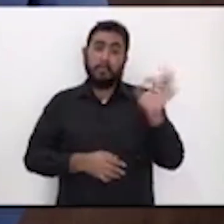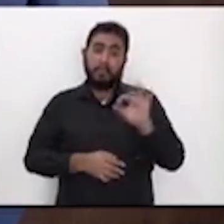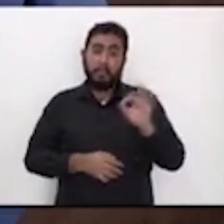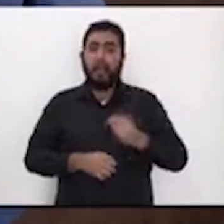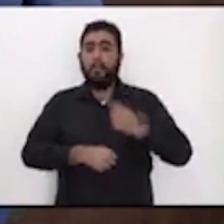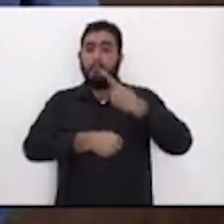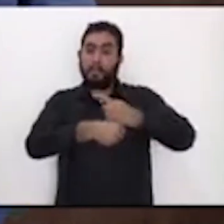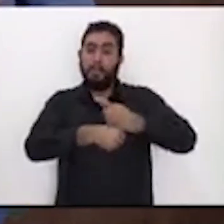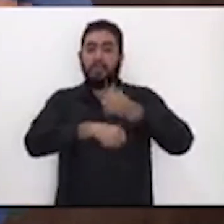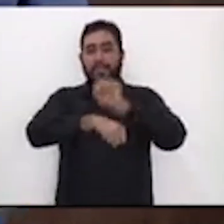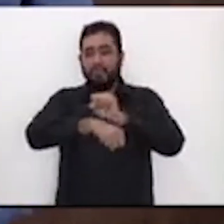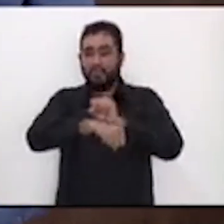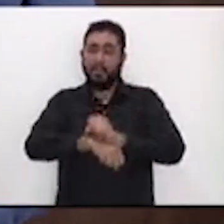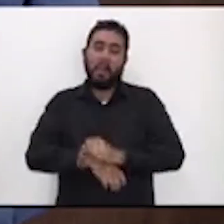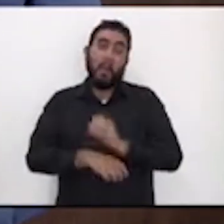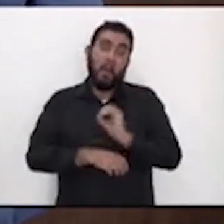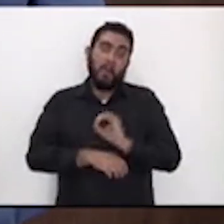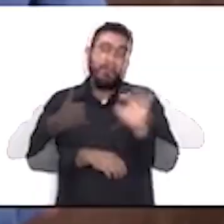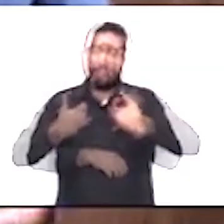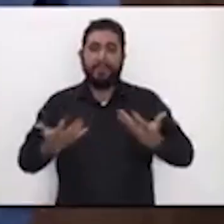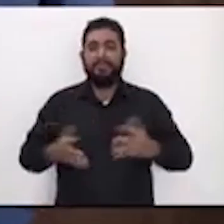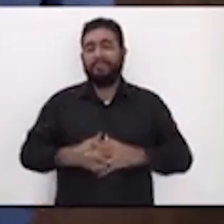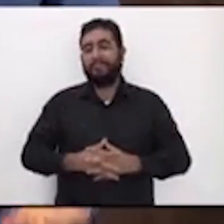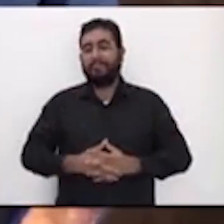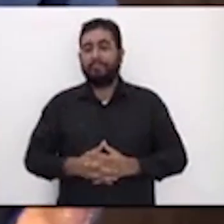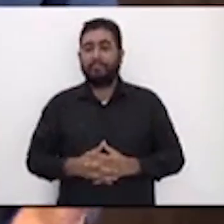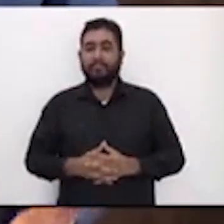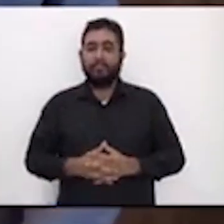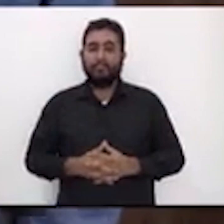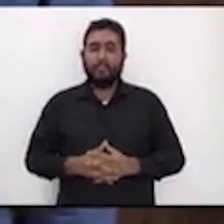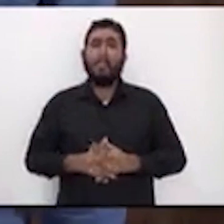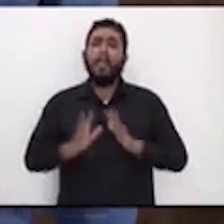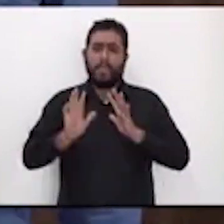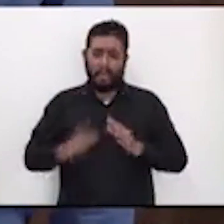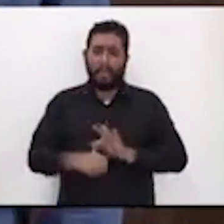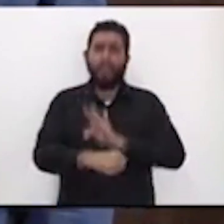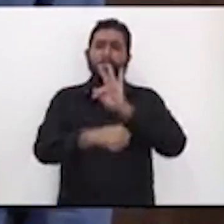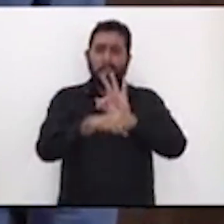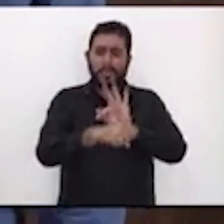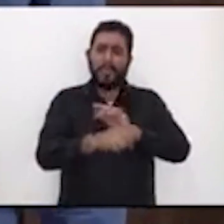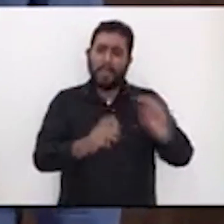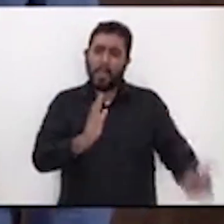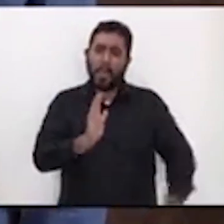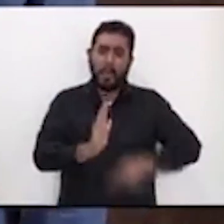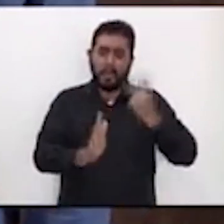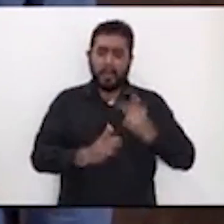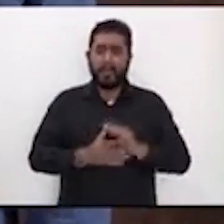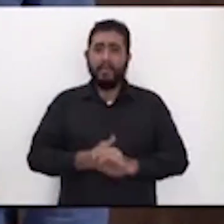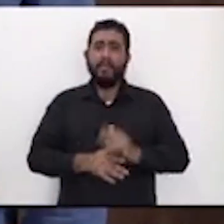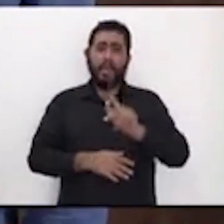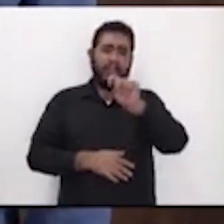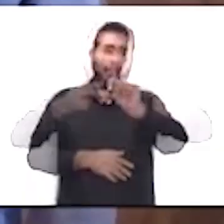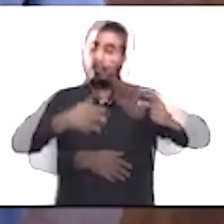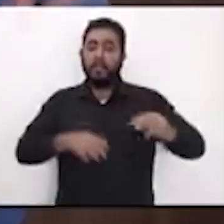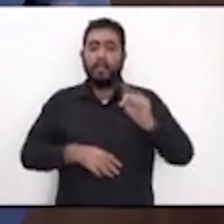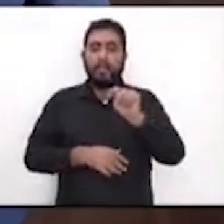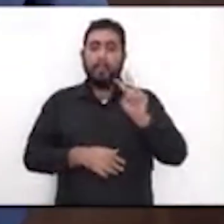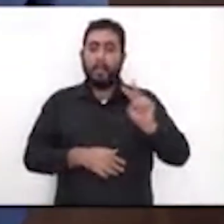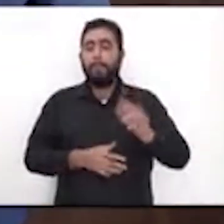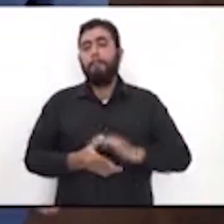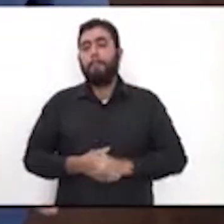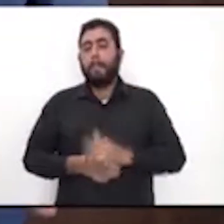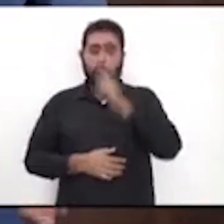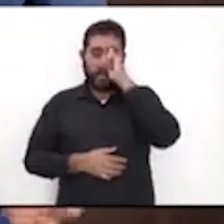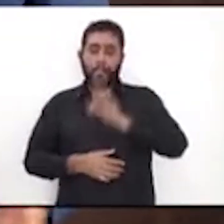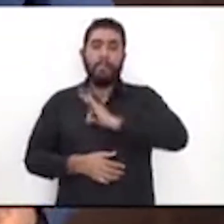secundaria o a primero de preparatoria. Ya nos ha ratificado nuevamente la Televisora del Pacífico